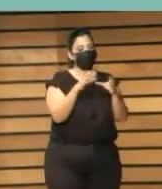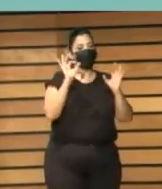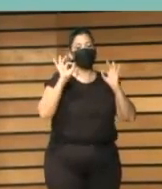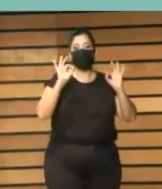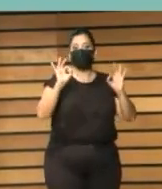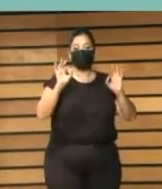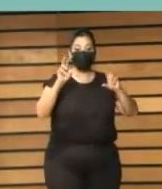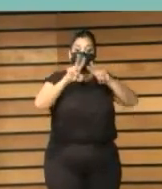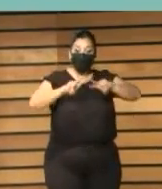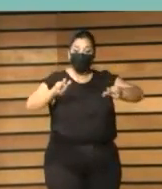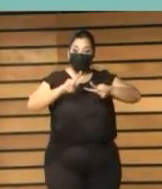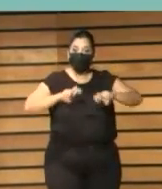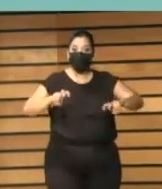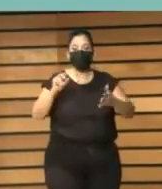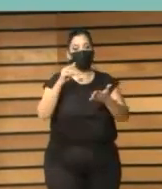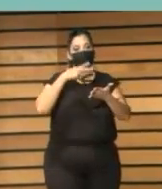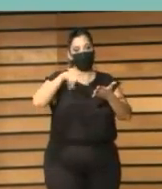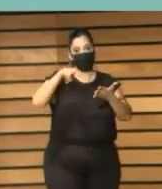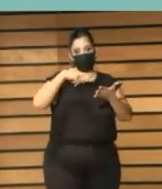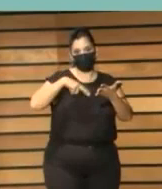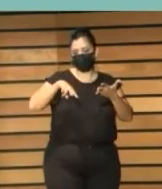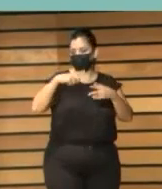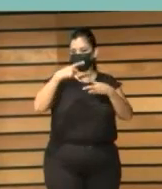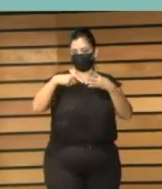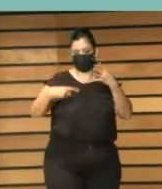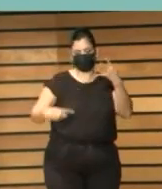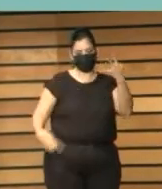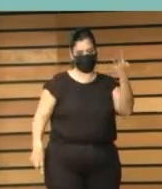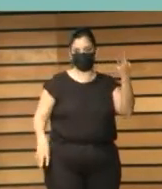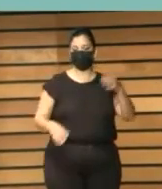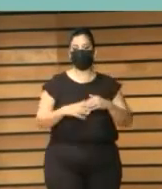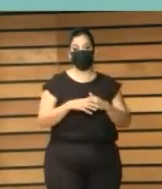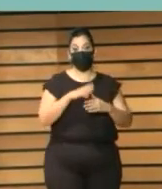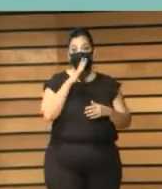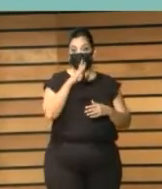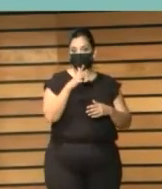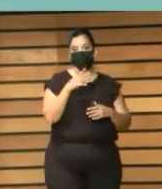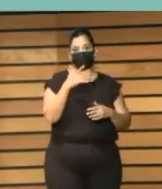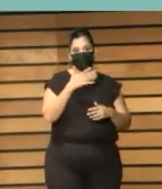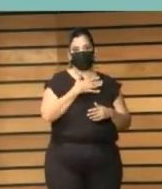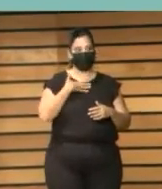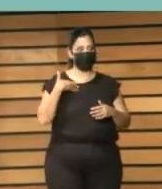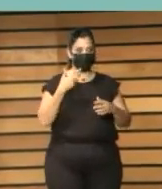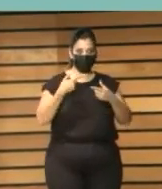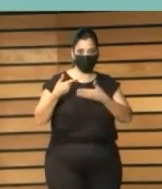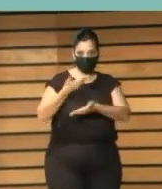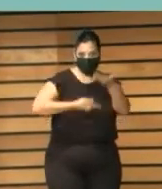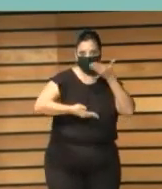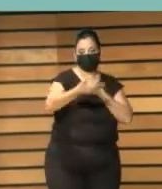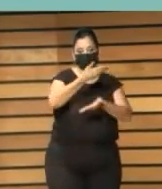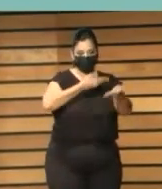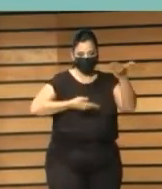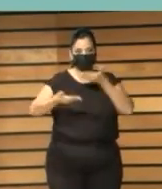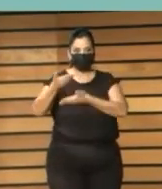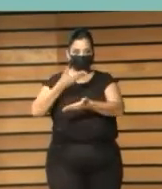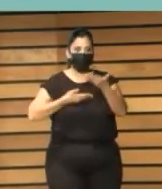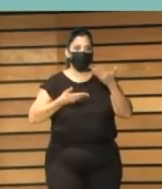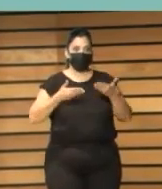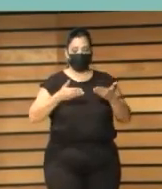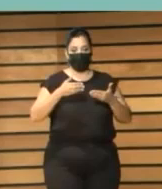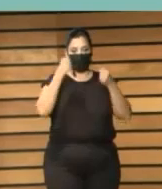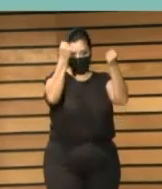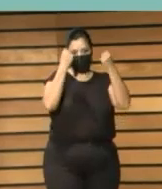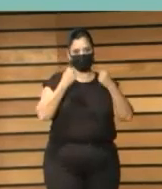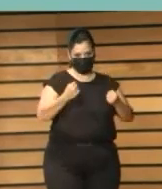con la lectura de diferentes tipos porque de esta manera lo cruzamos. Lo que yo voy a presentar aquí es una